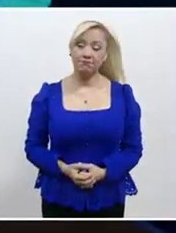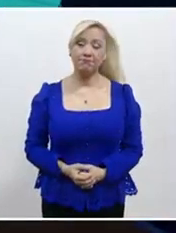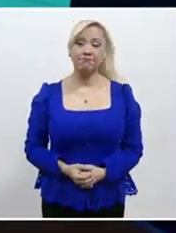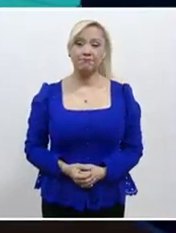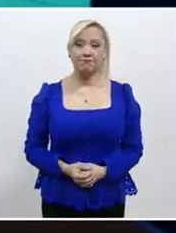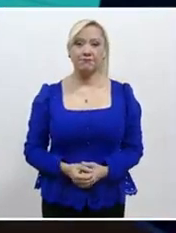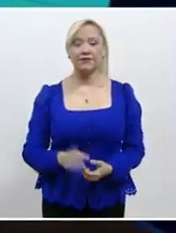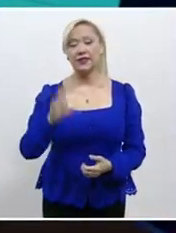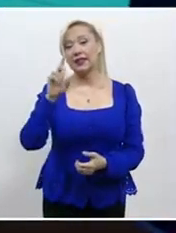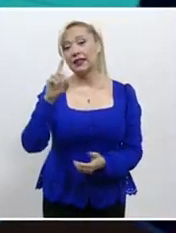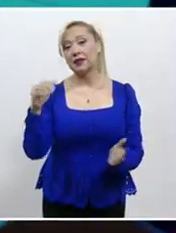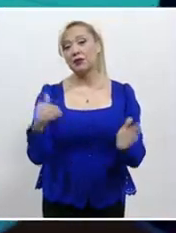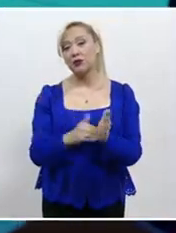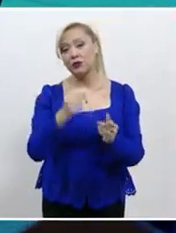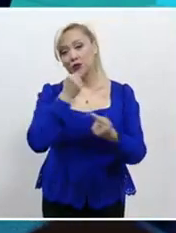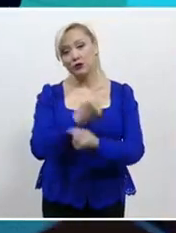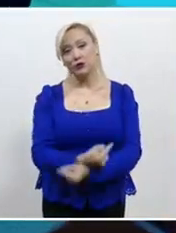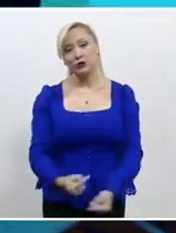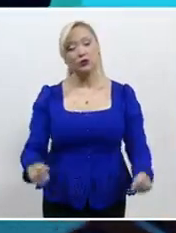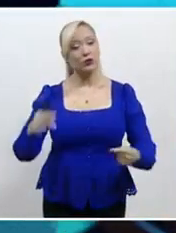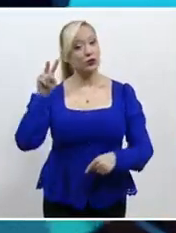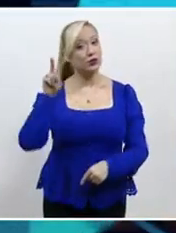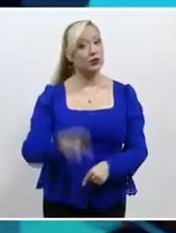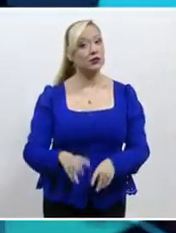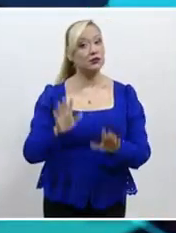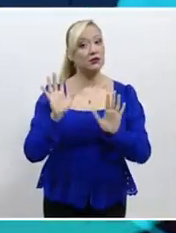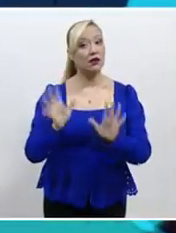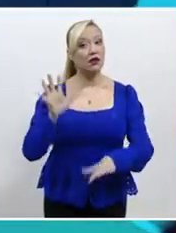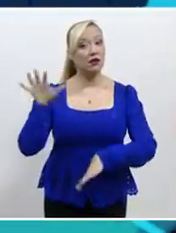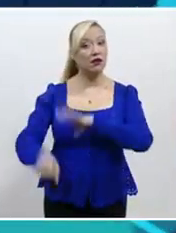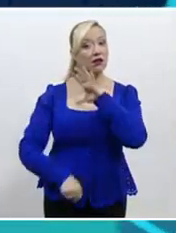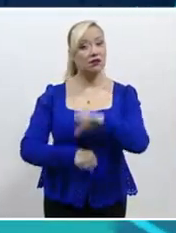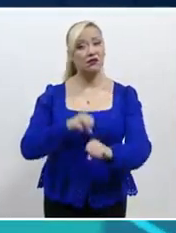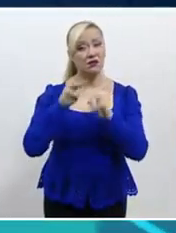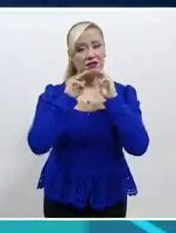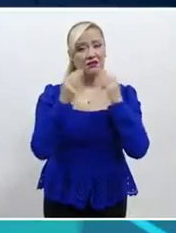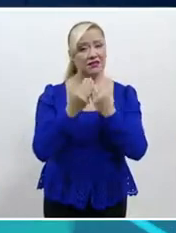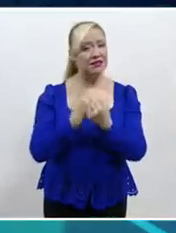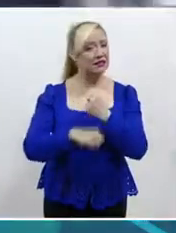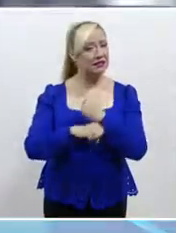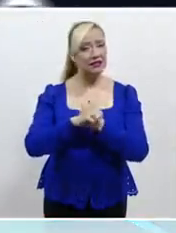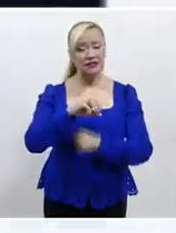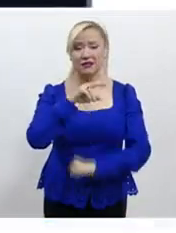Alrededor de 30 mil infantes han sido reclutados por la delincuencia organizada.